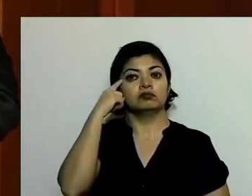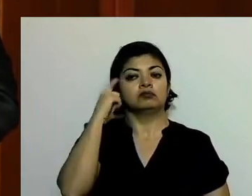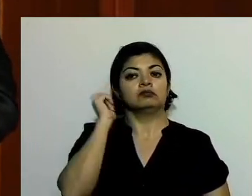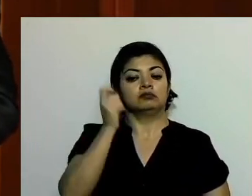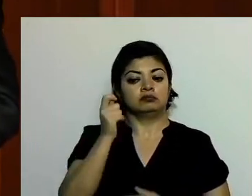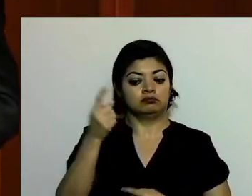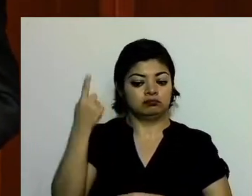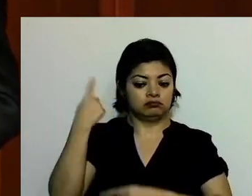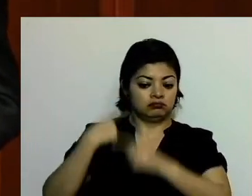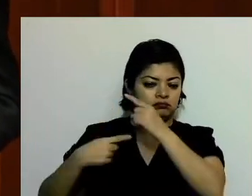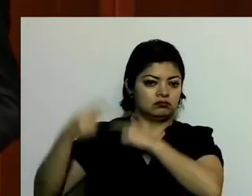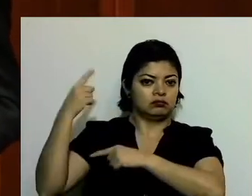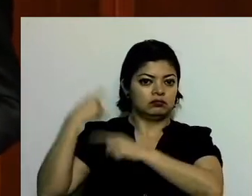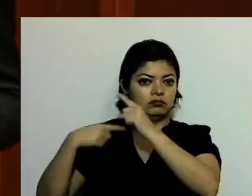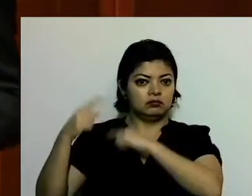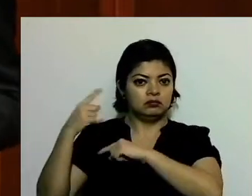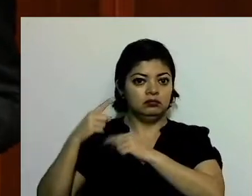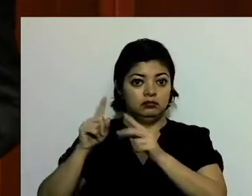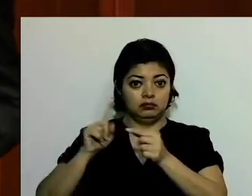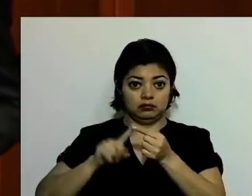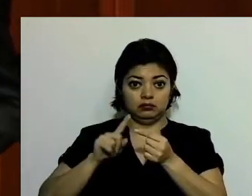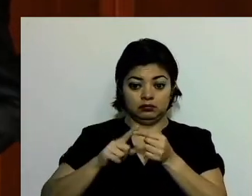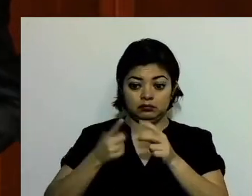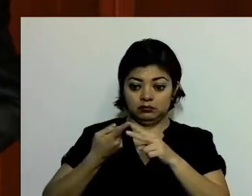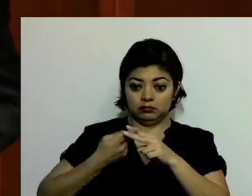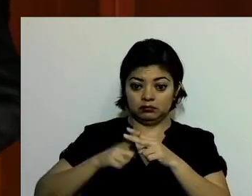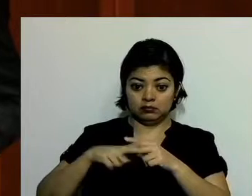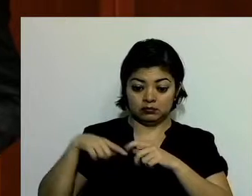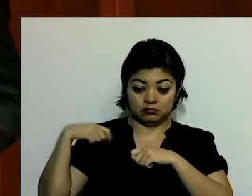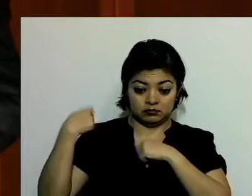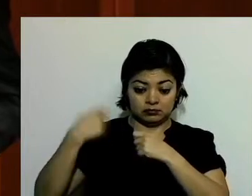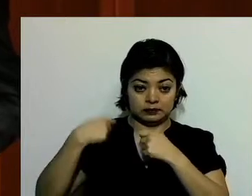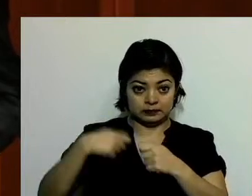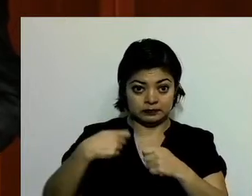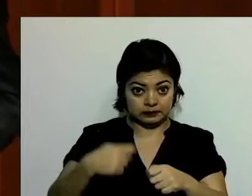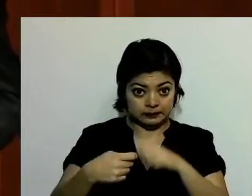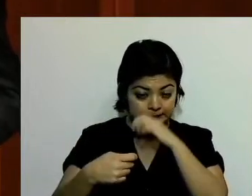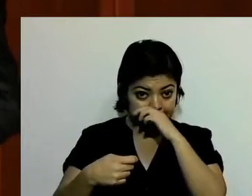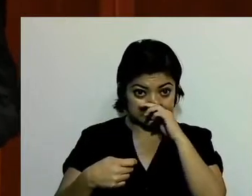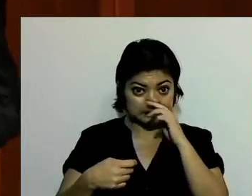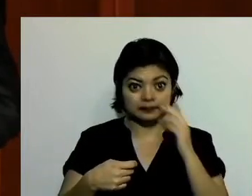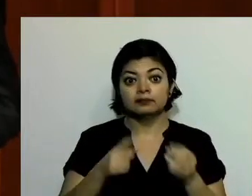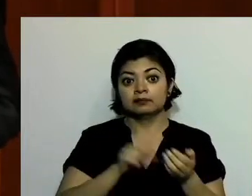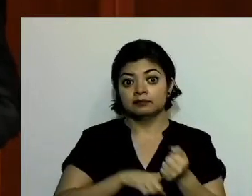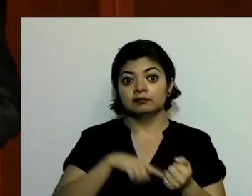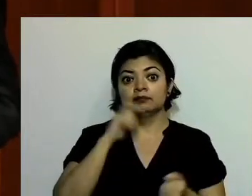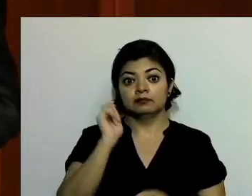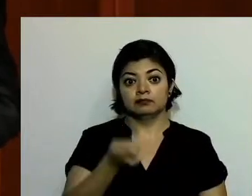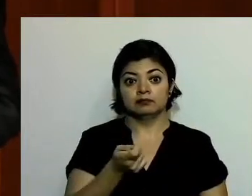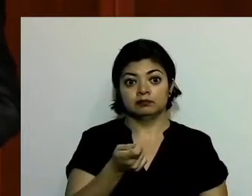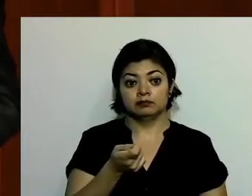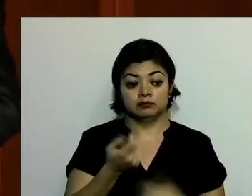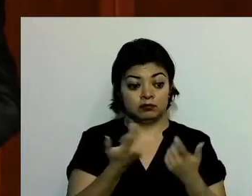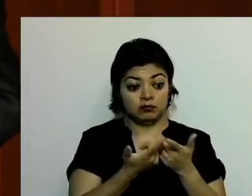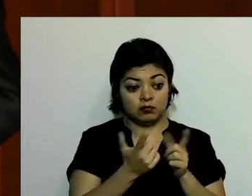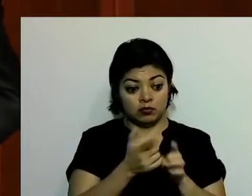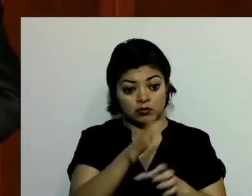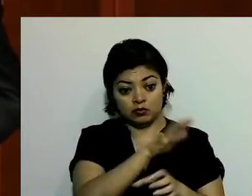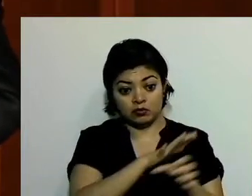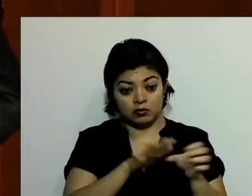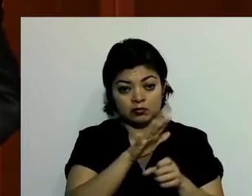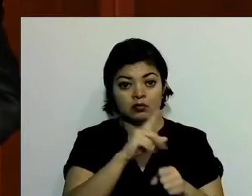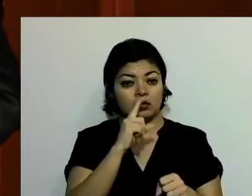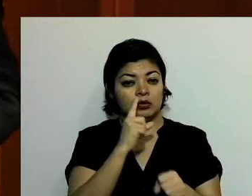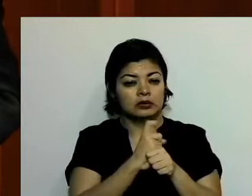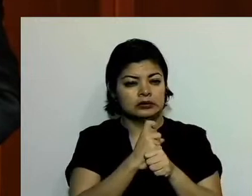lo que es el origen y el principio republicano el poder primigenio